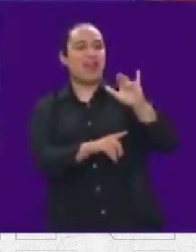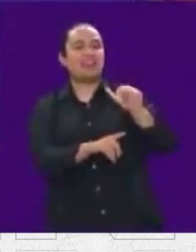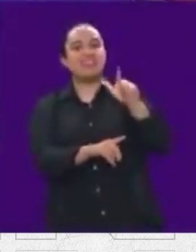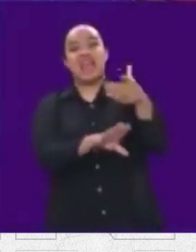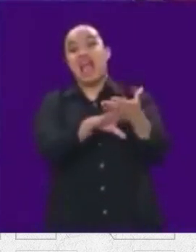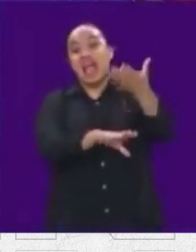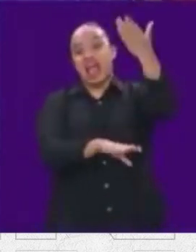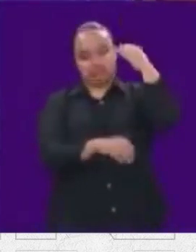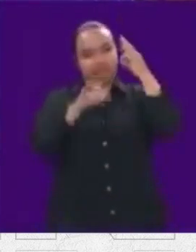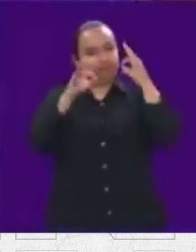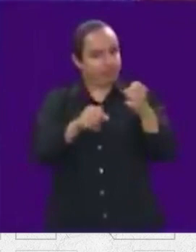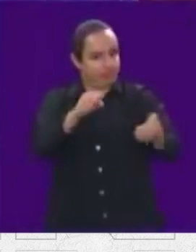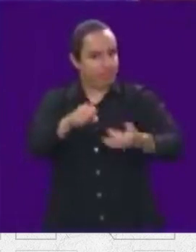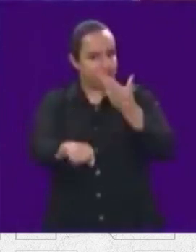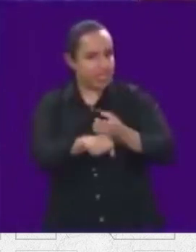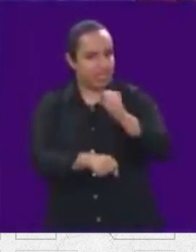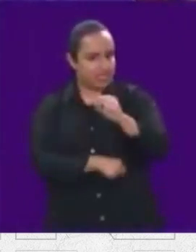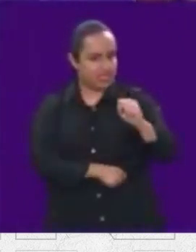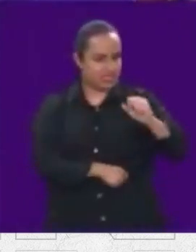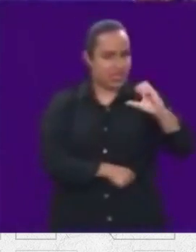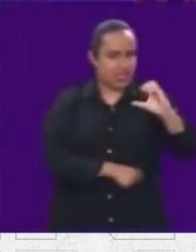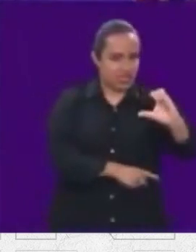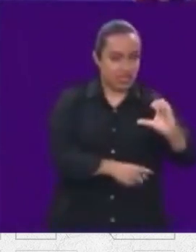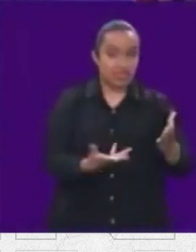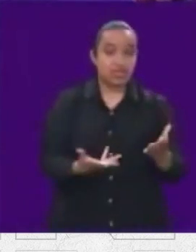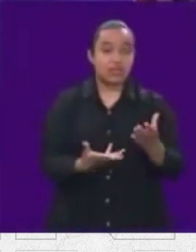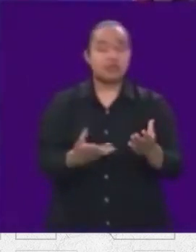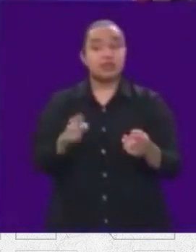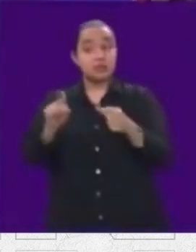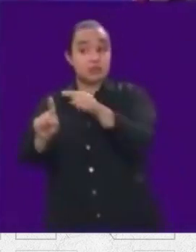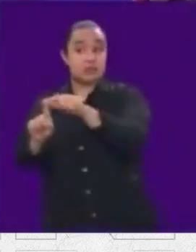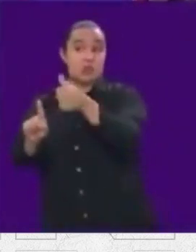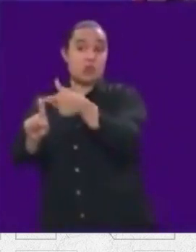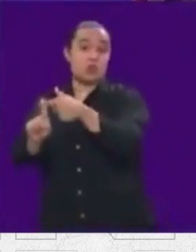secretario de Seguridad y de este lado proponen a Goliat. ¿Qué responde a la alusión?